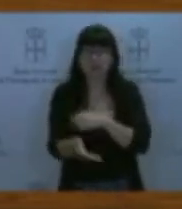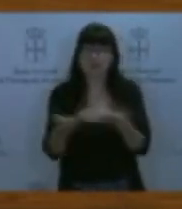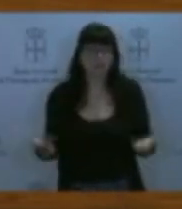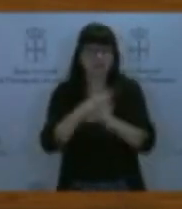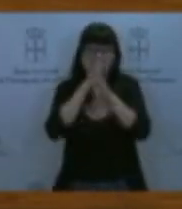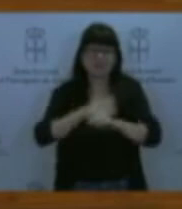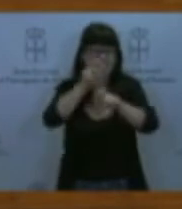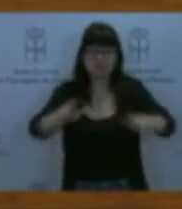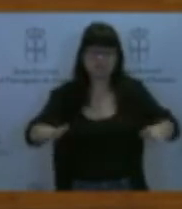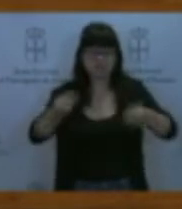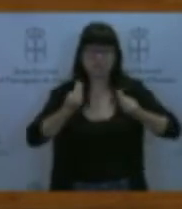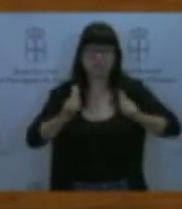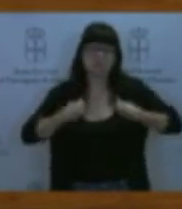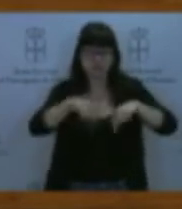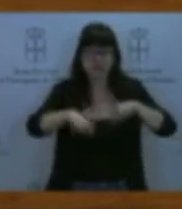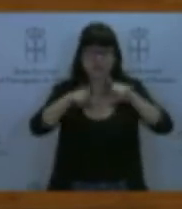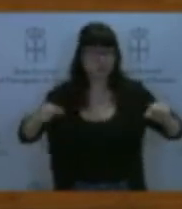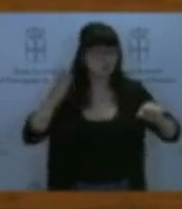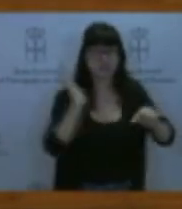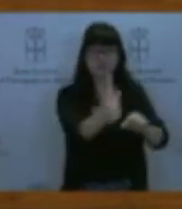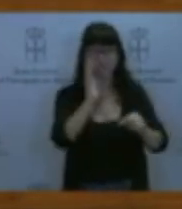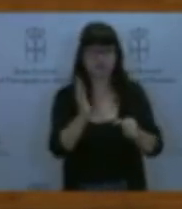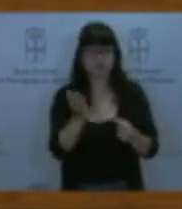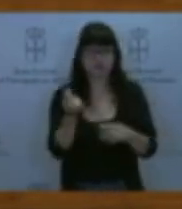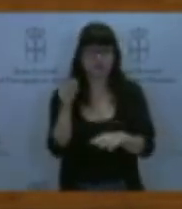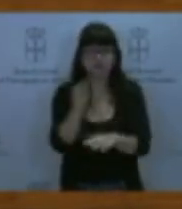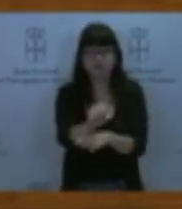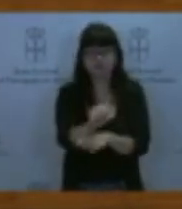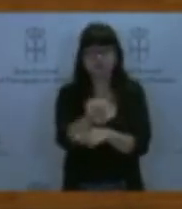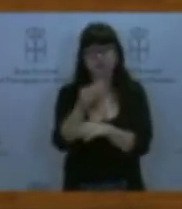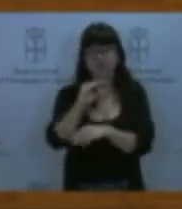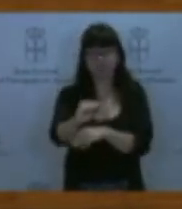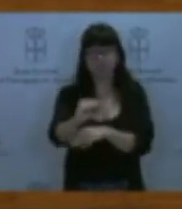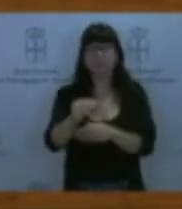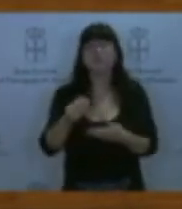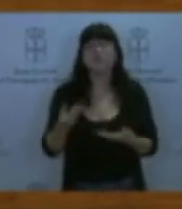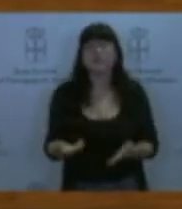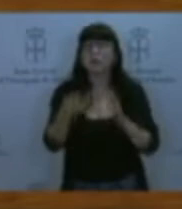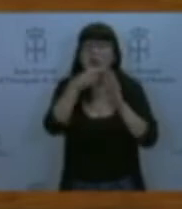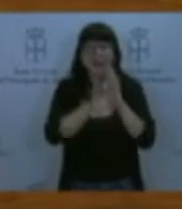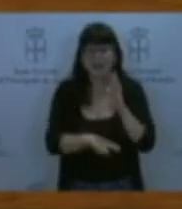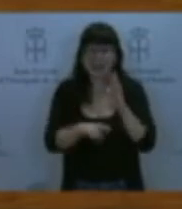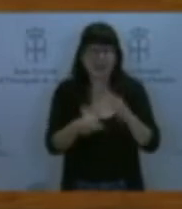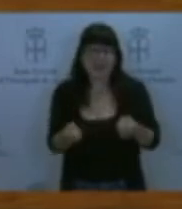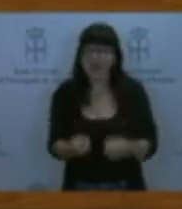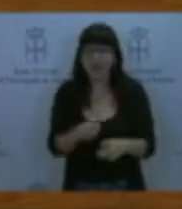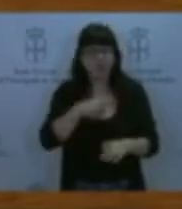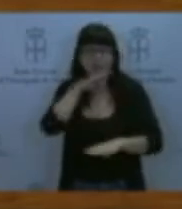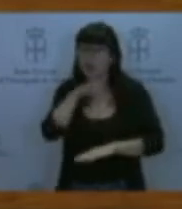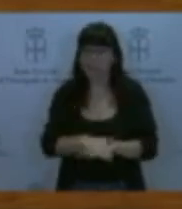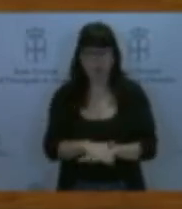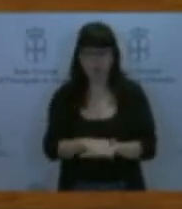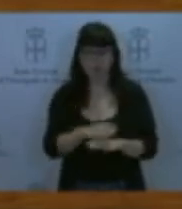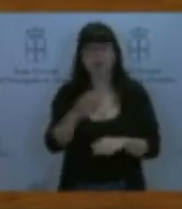devaluadas. Una regla de gasto incumplida que el PSOE dice no compartir y que ahora el gobierno de España de Pedro